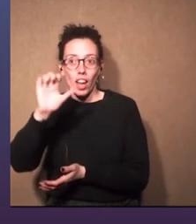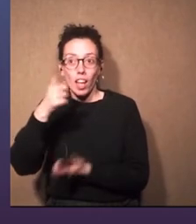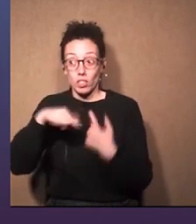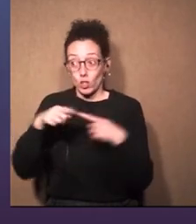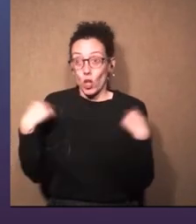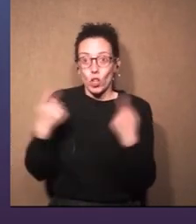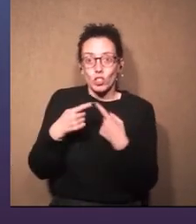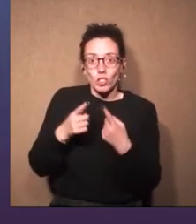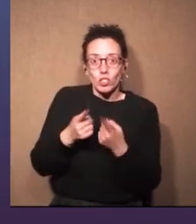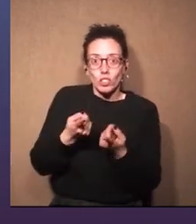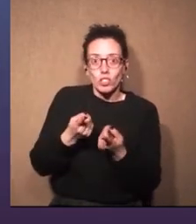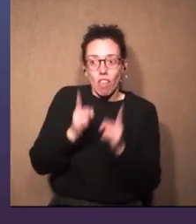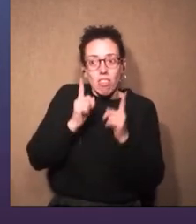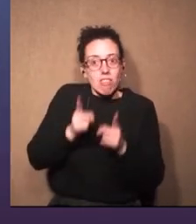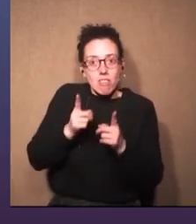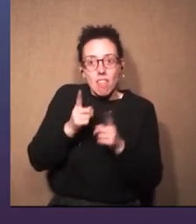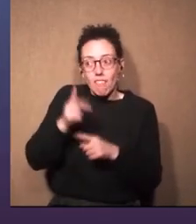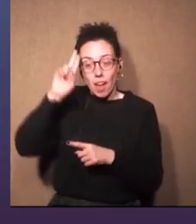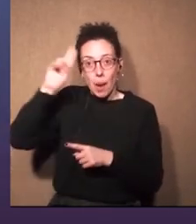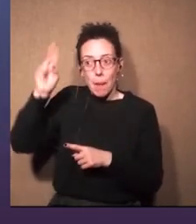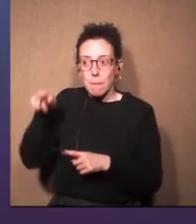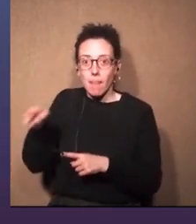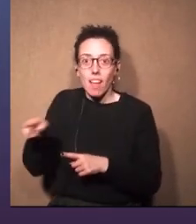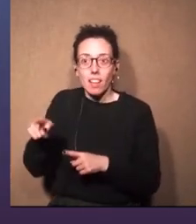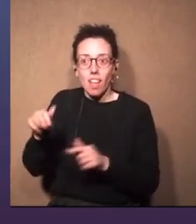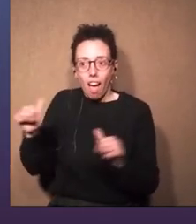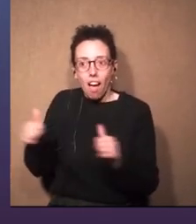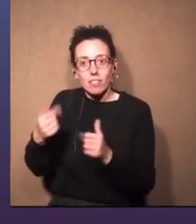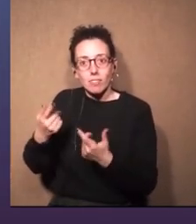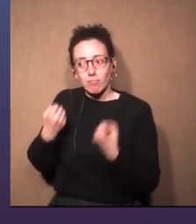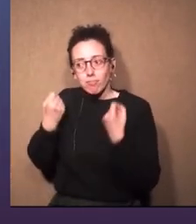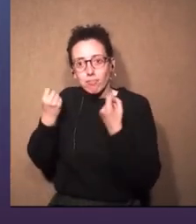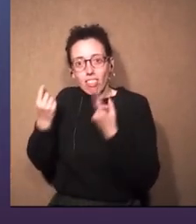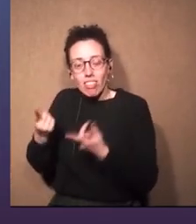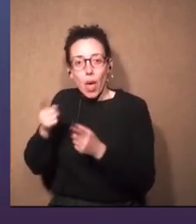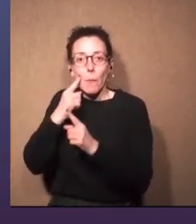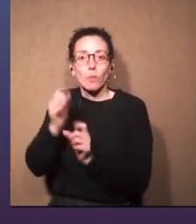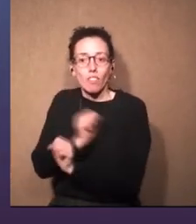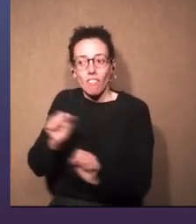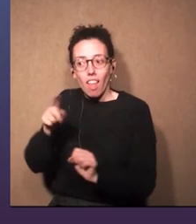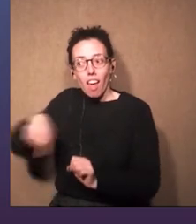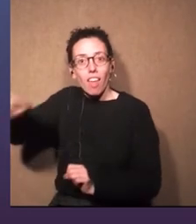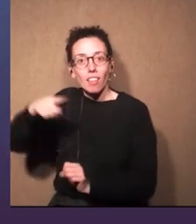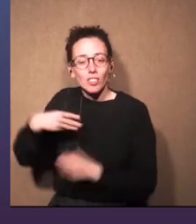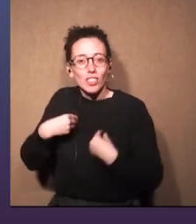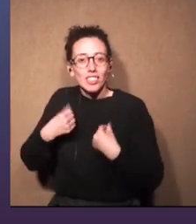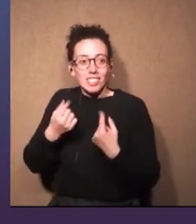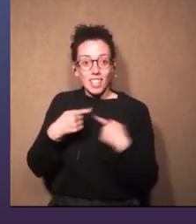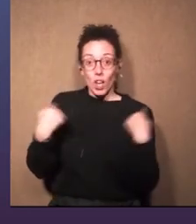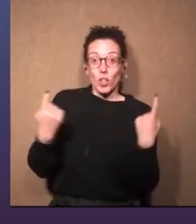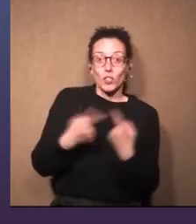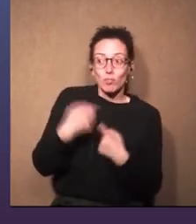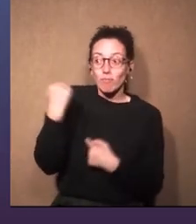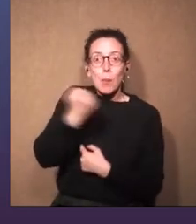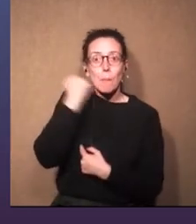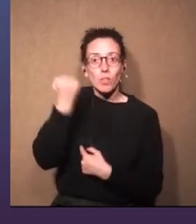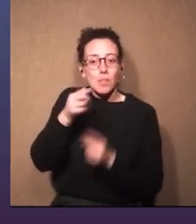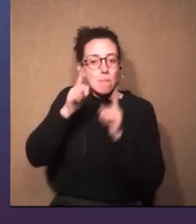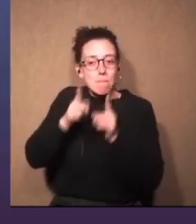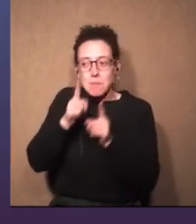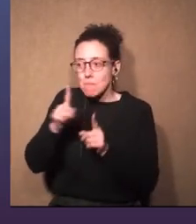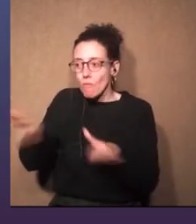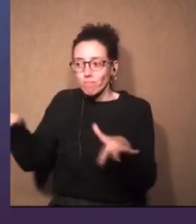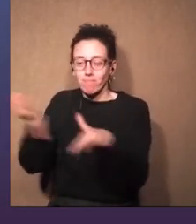tenemos que poder hacer propio ese espectáculo para que ellos sientan que para nosotros